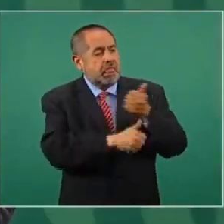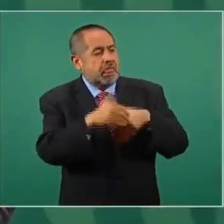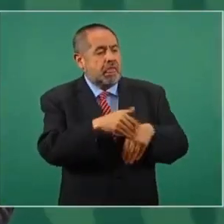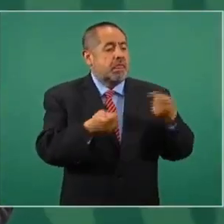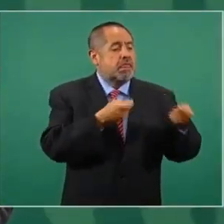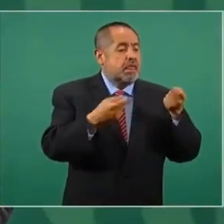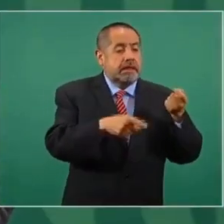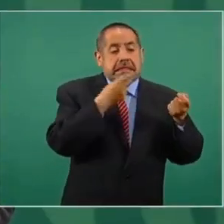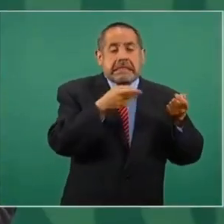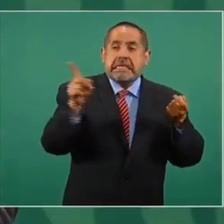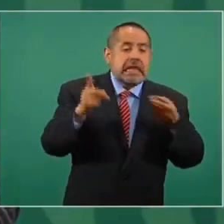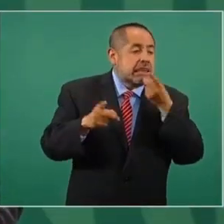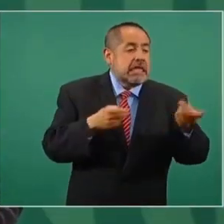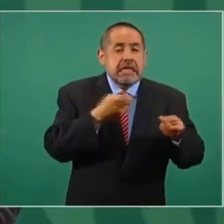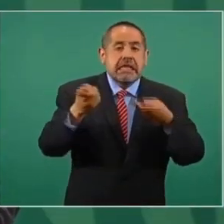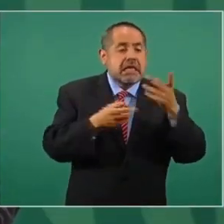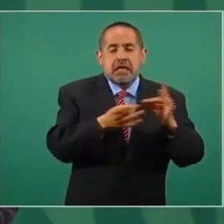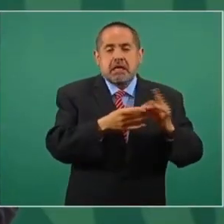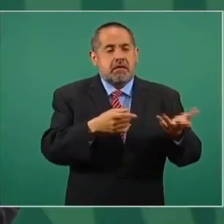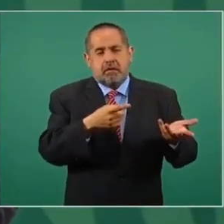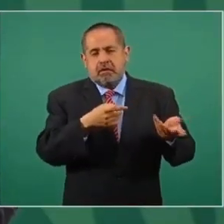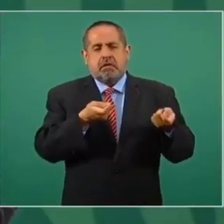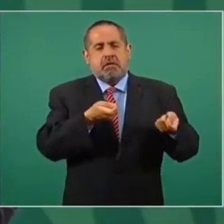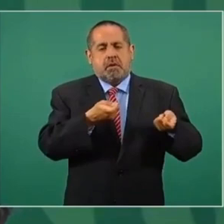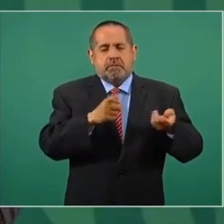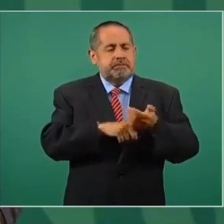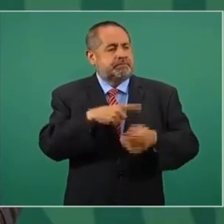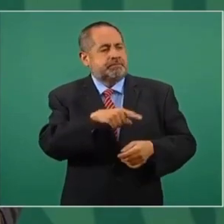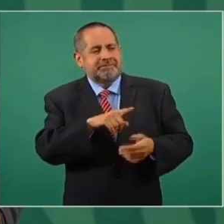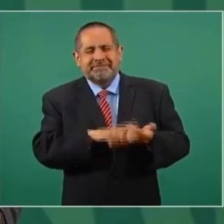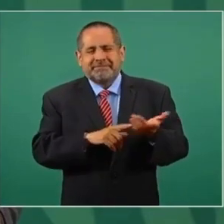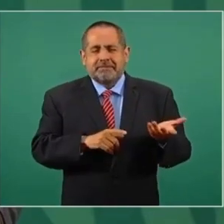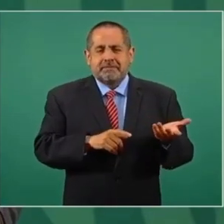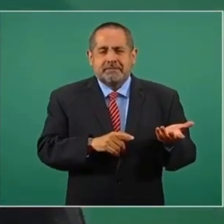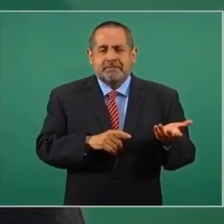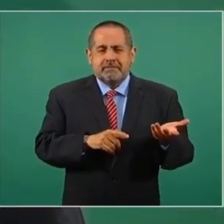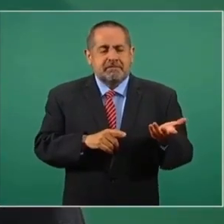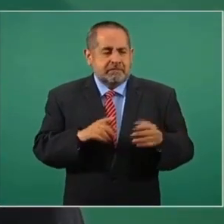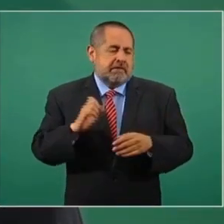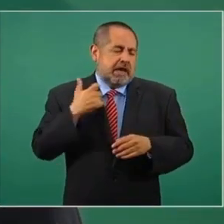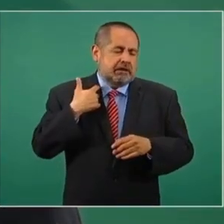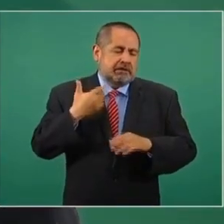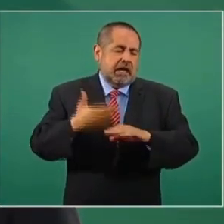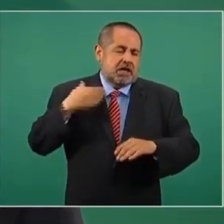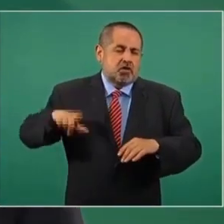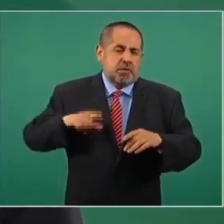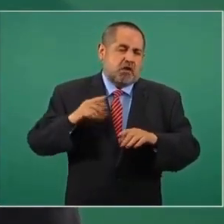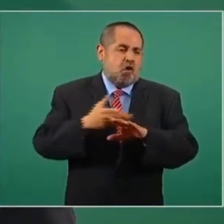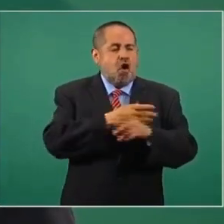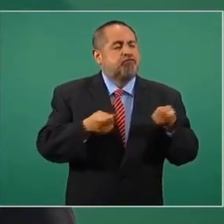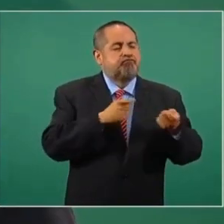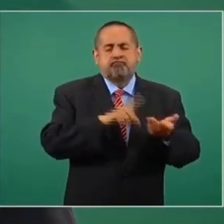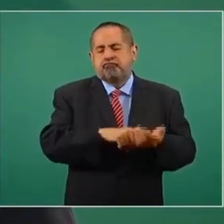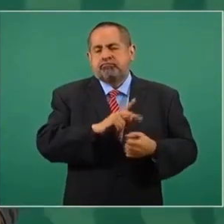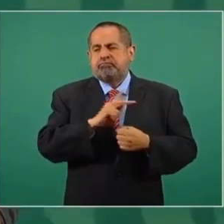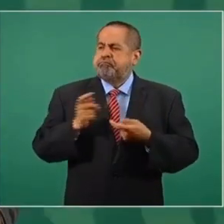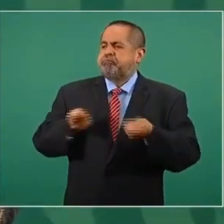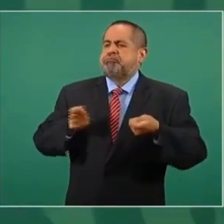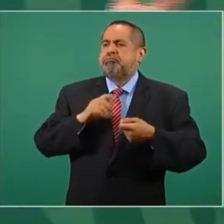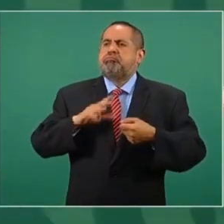de los intereses que dominaban hasta hace poco en el país,